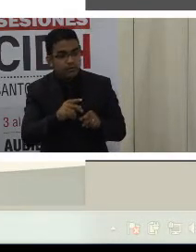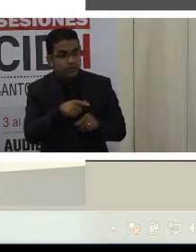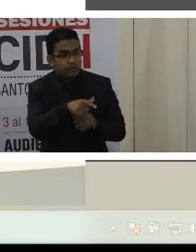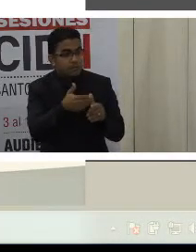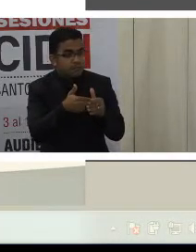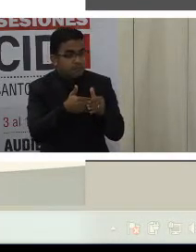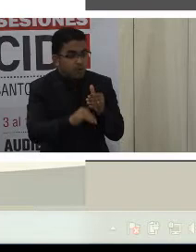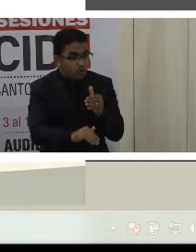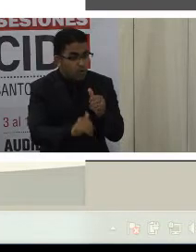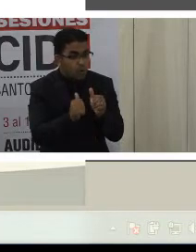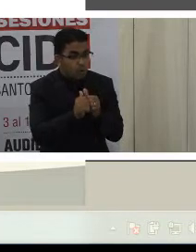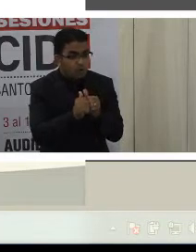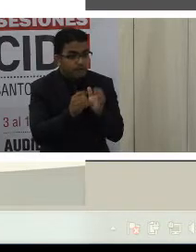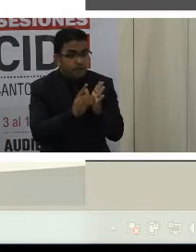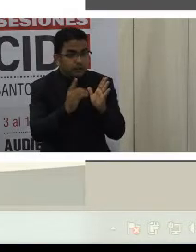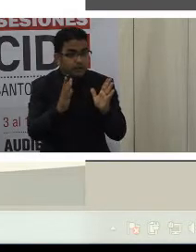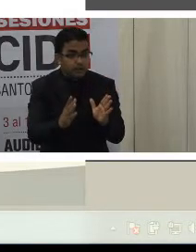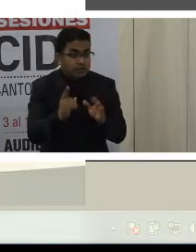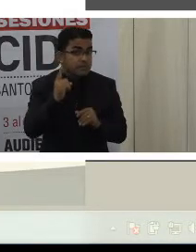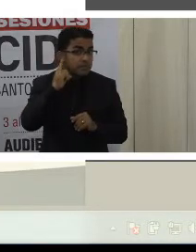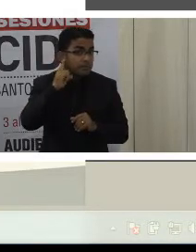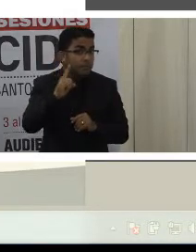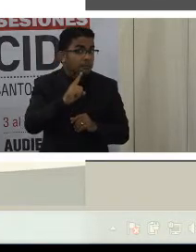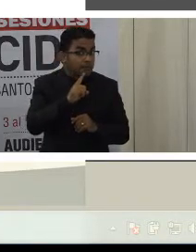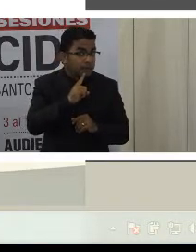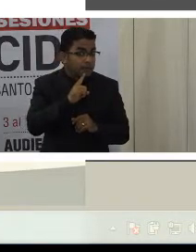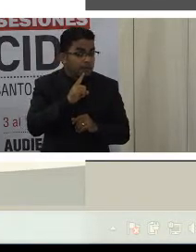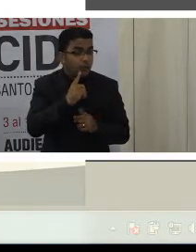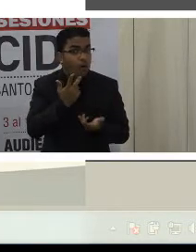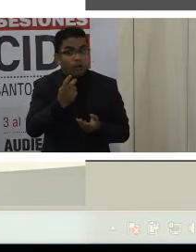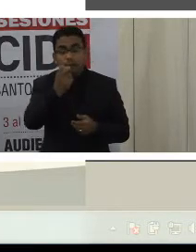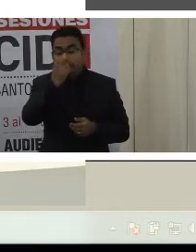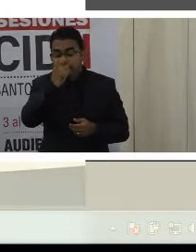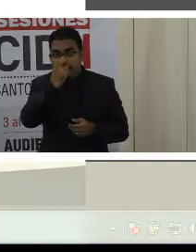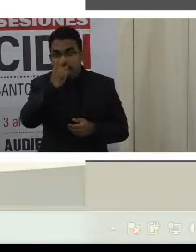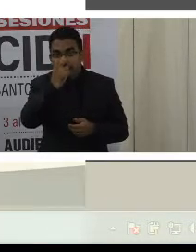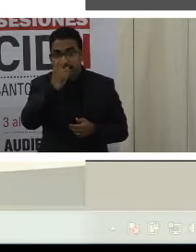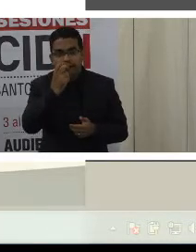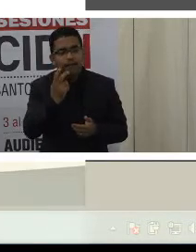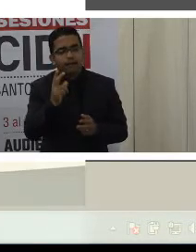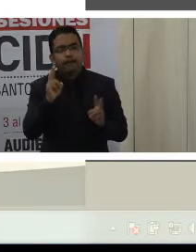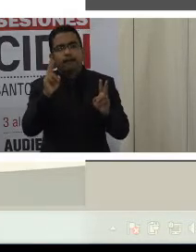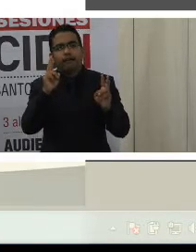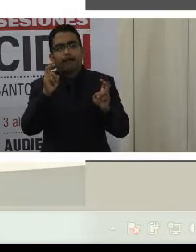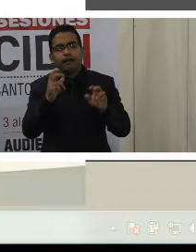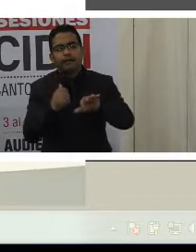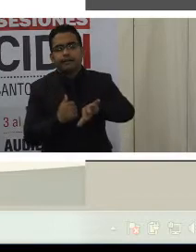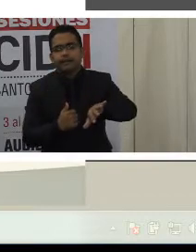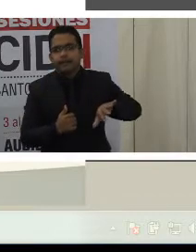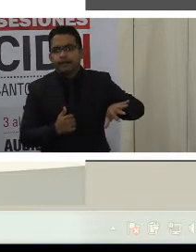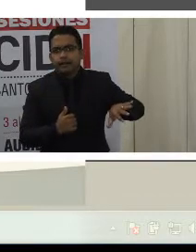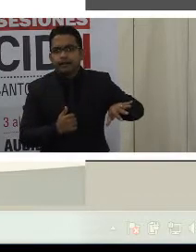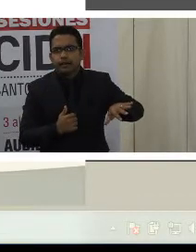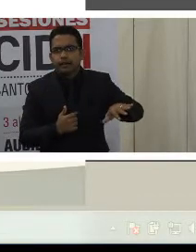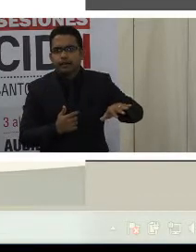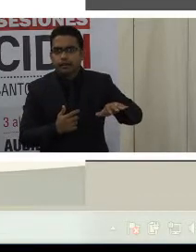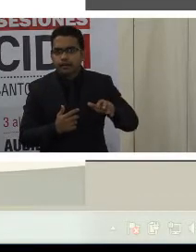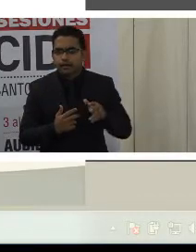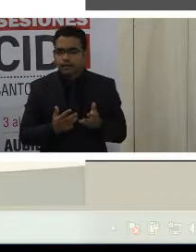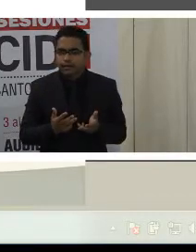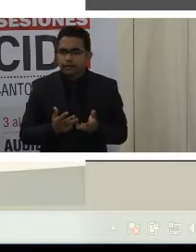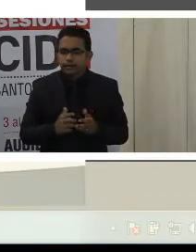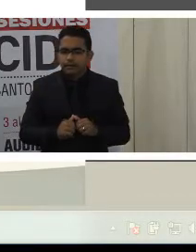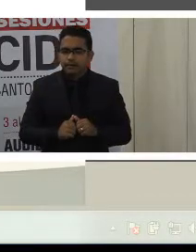nacido con discapacidad auditiva o visual. Esta disposición constitucional a que he hecho